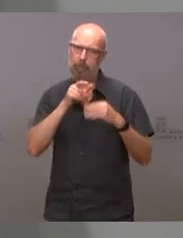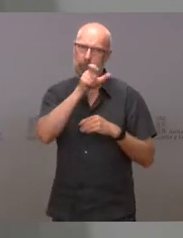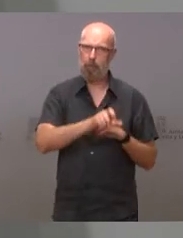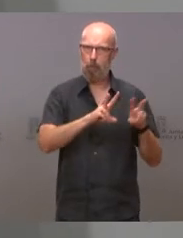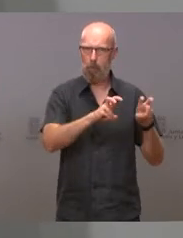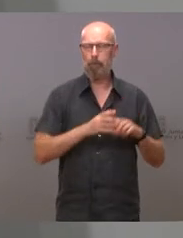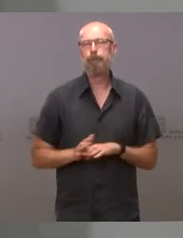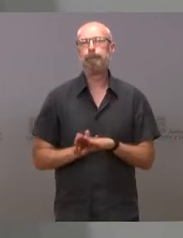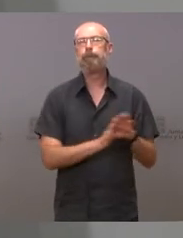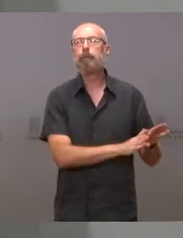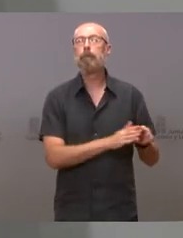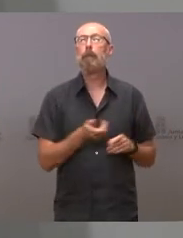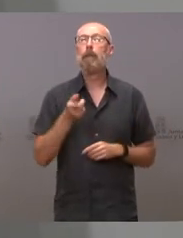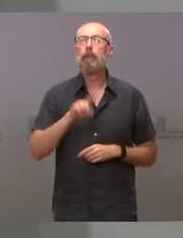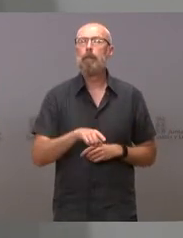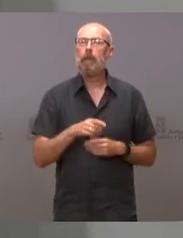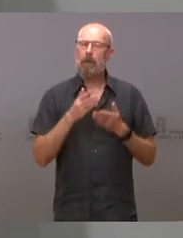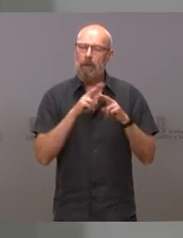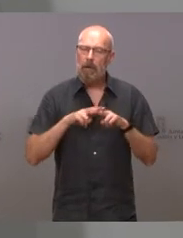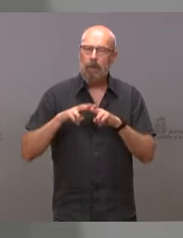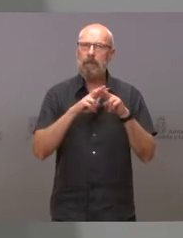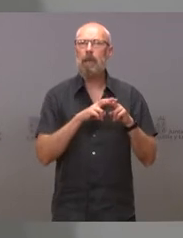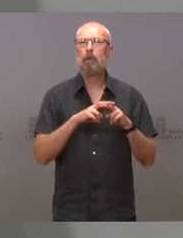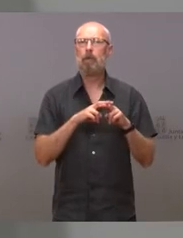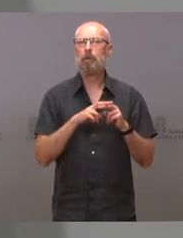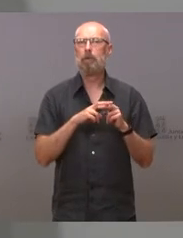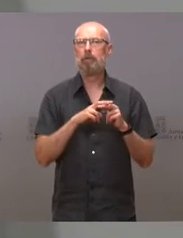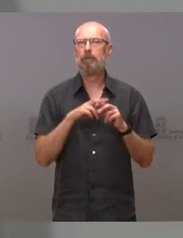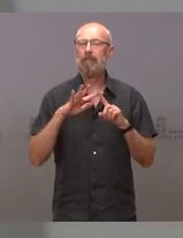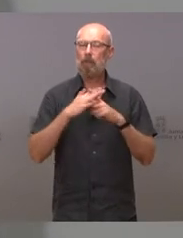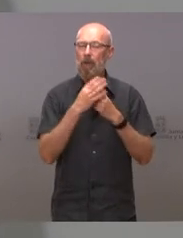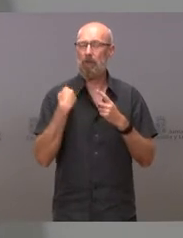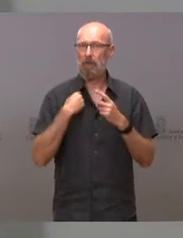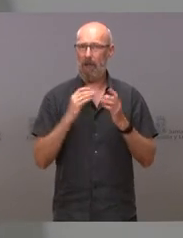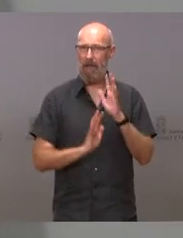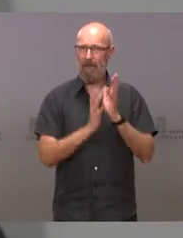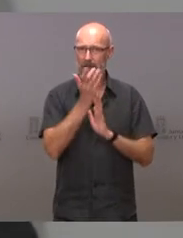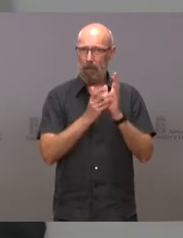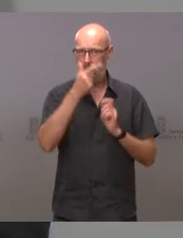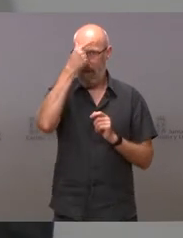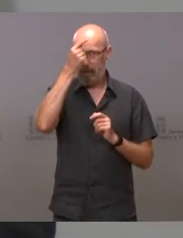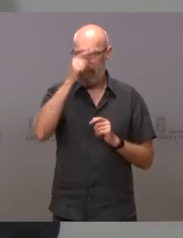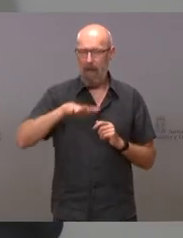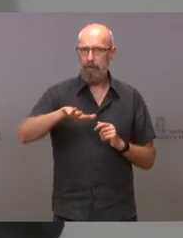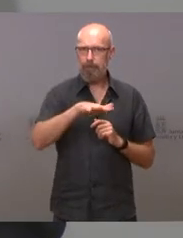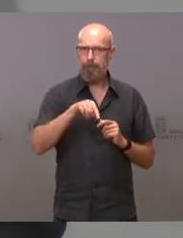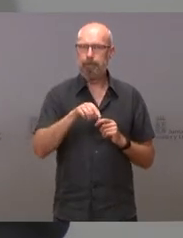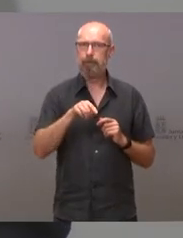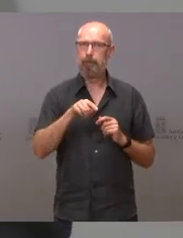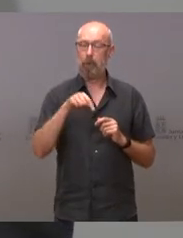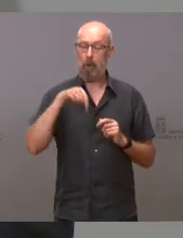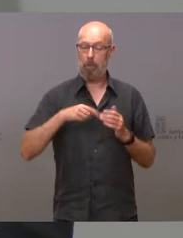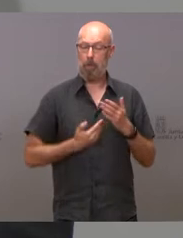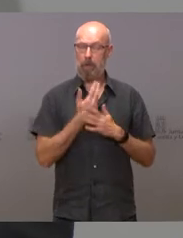revista, la situación del incendio en Ávila. Esta mañana a las 8